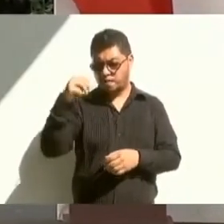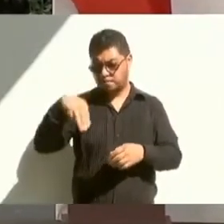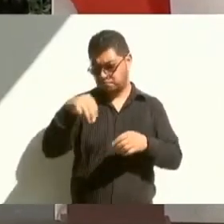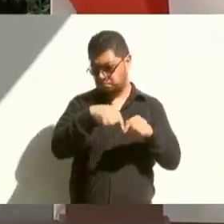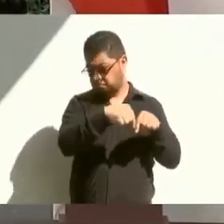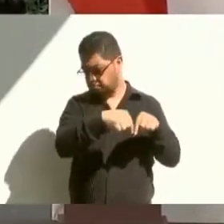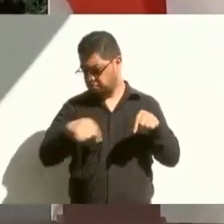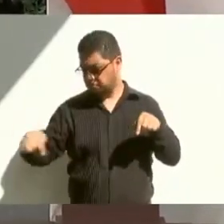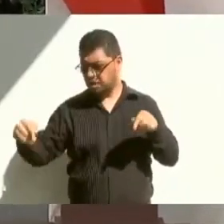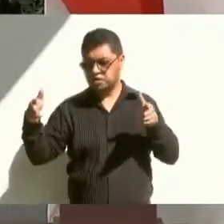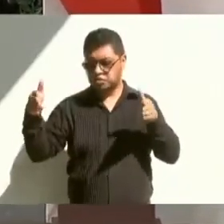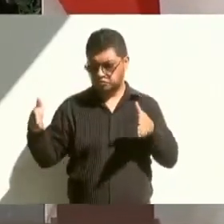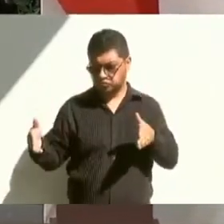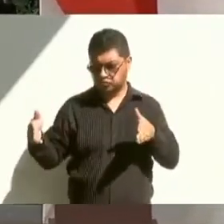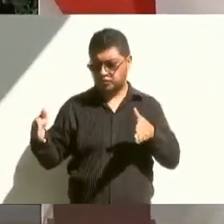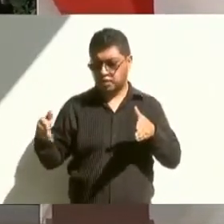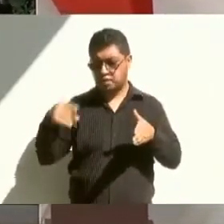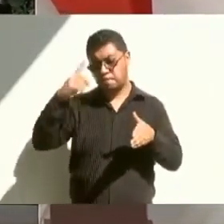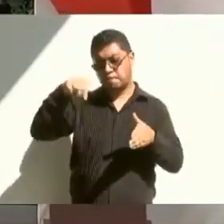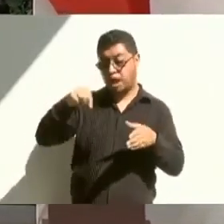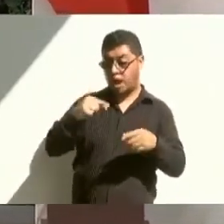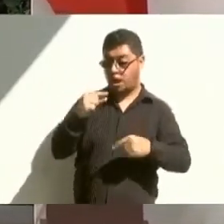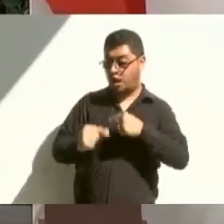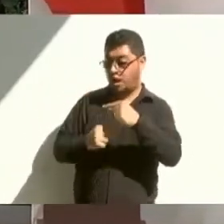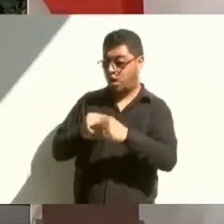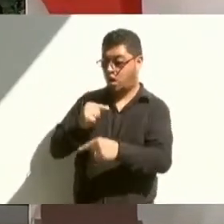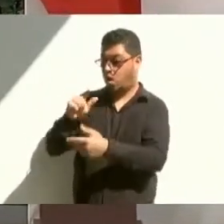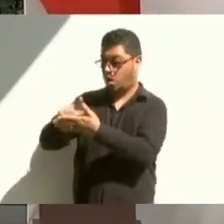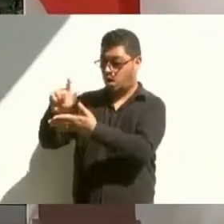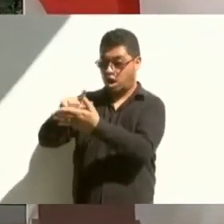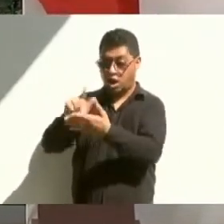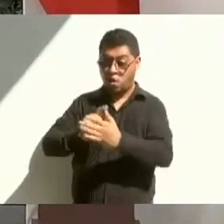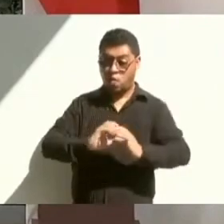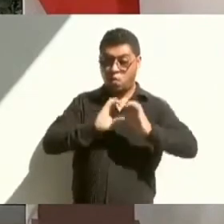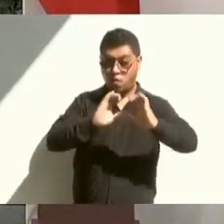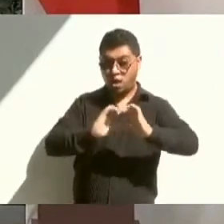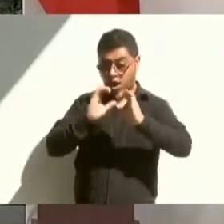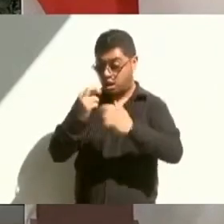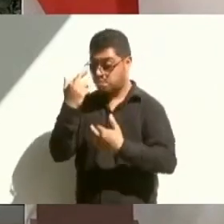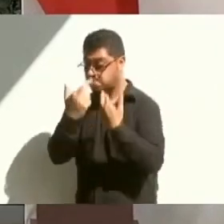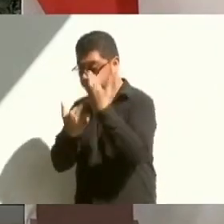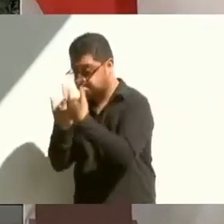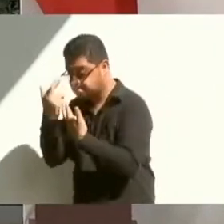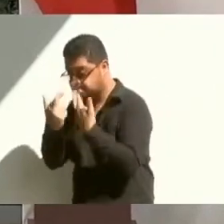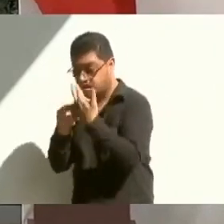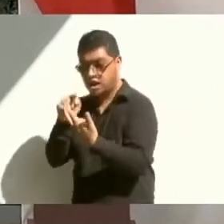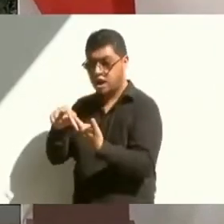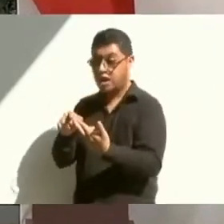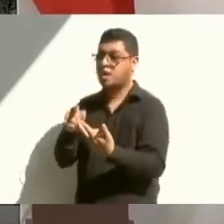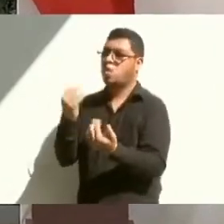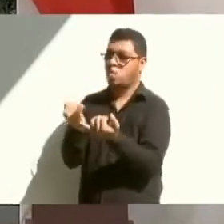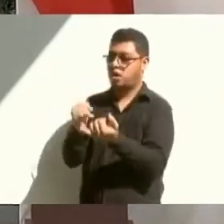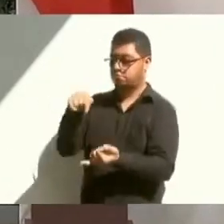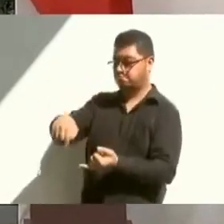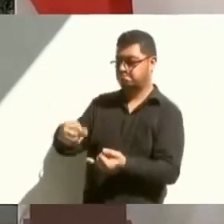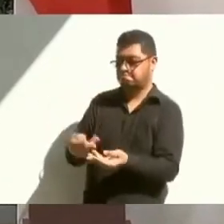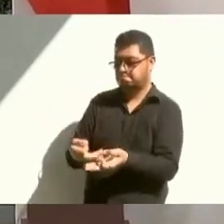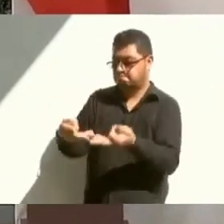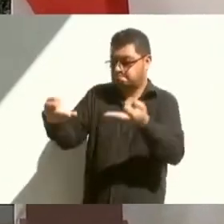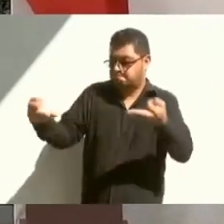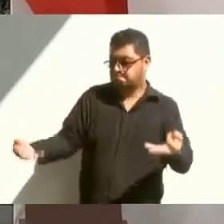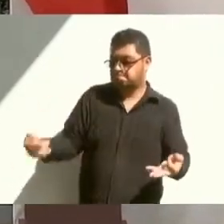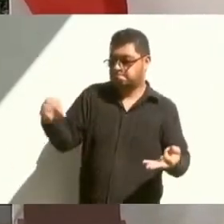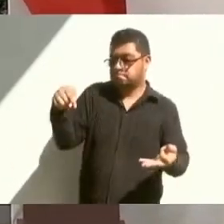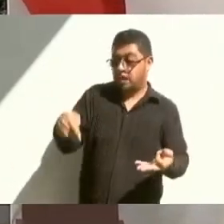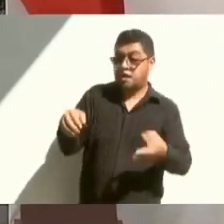son 500 metros, para ir barriendo toda la parte arqueológica y de otro tipo de problemas, sobre todo del suelo cárcico. Aquí hay una parte del suelo